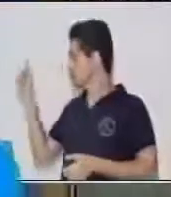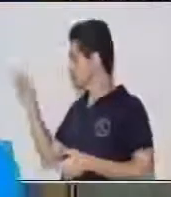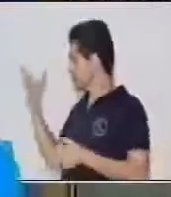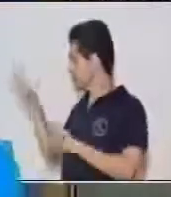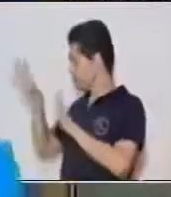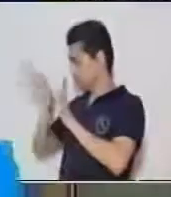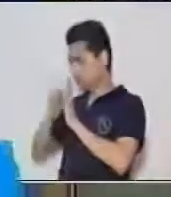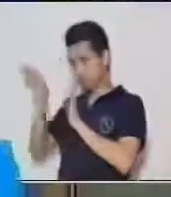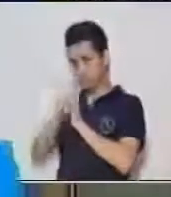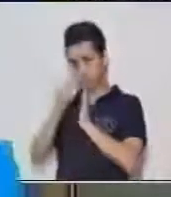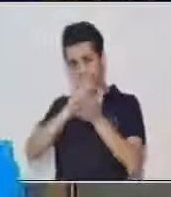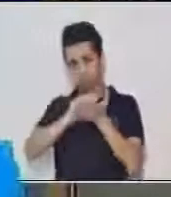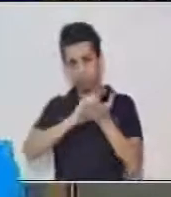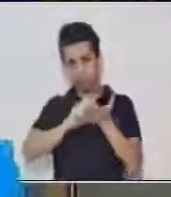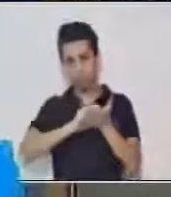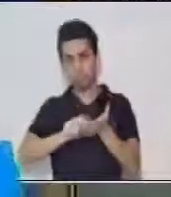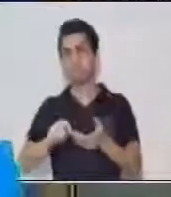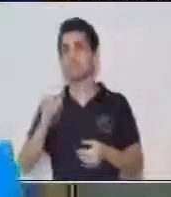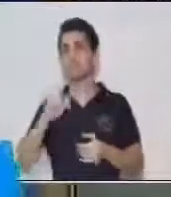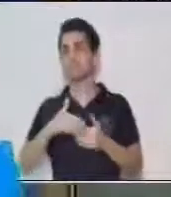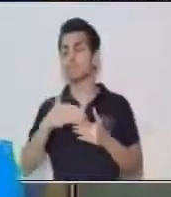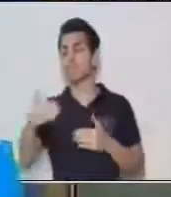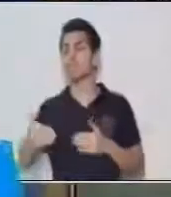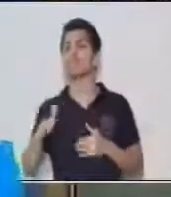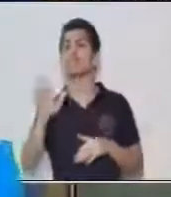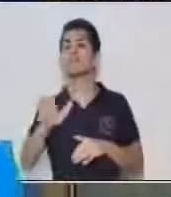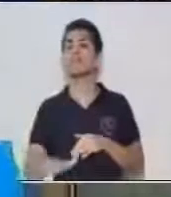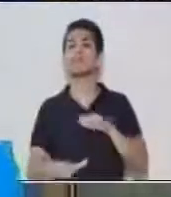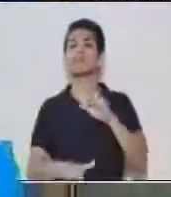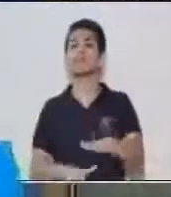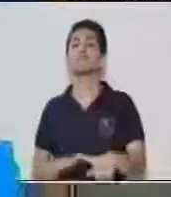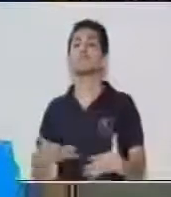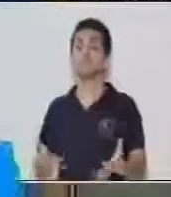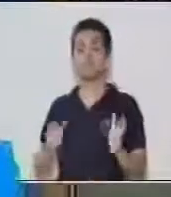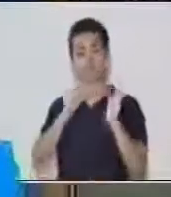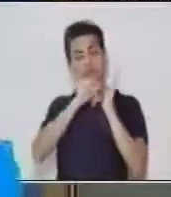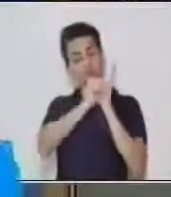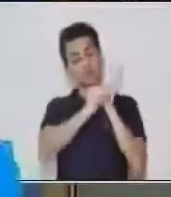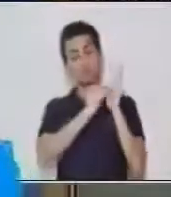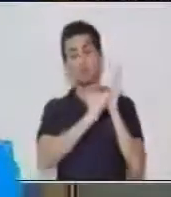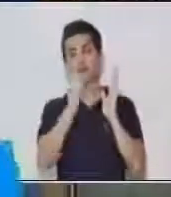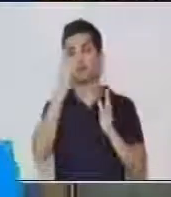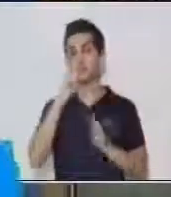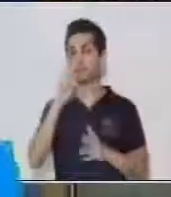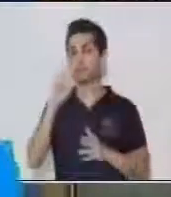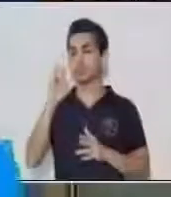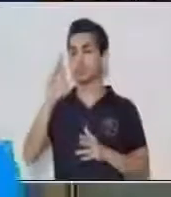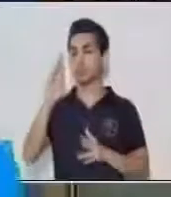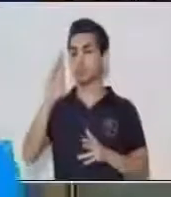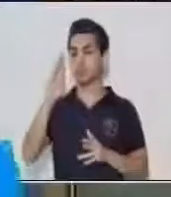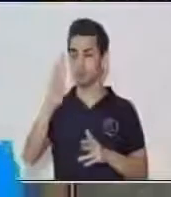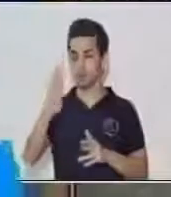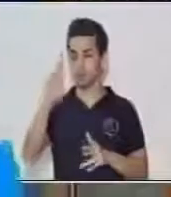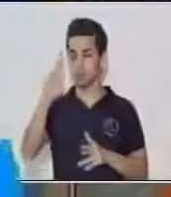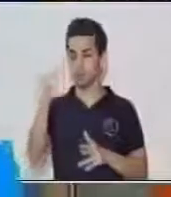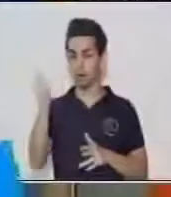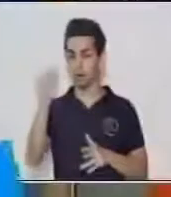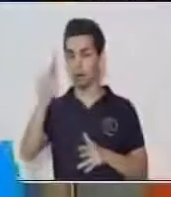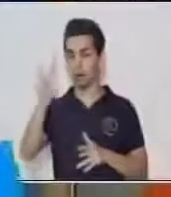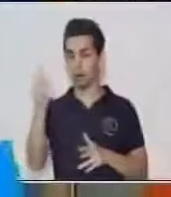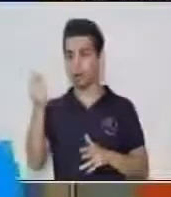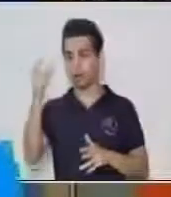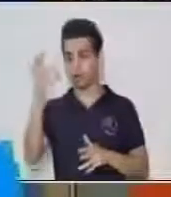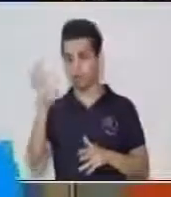pasar al siguiente paso, que es el subrayado. Y por último, vamos a tener lo que es el resumen,